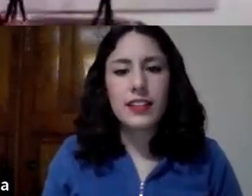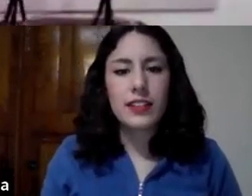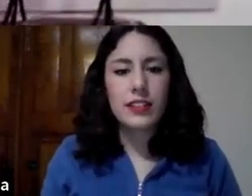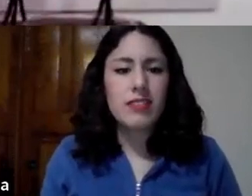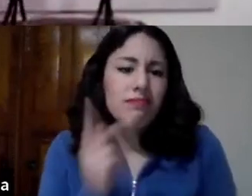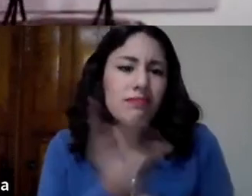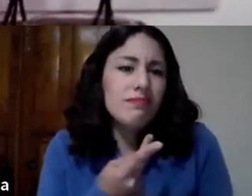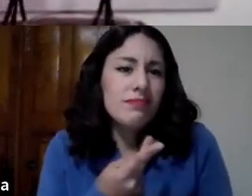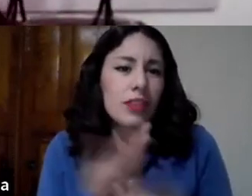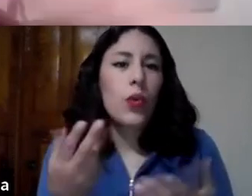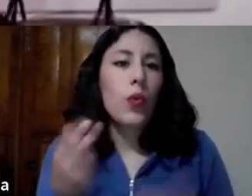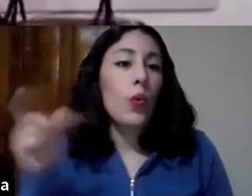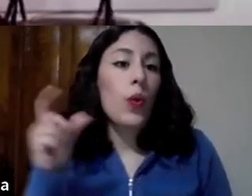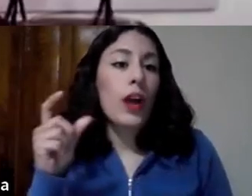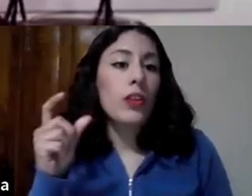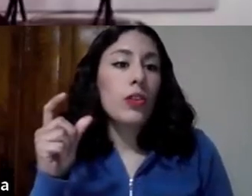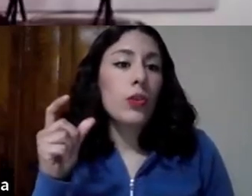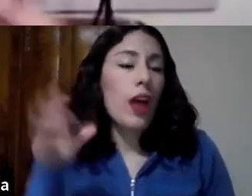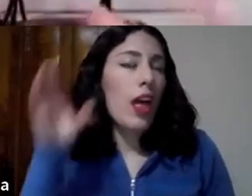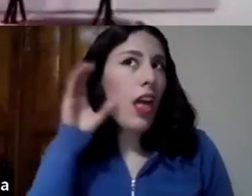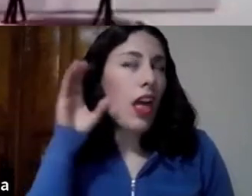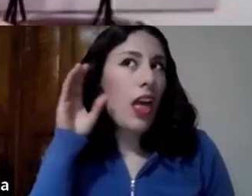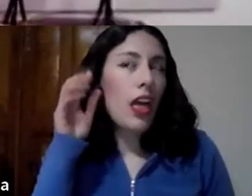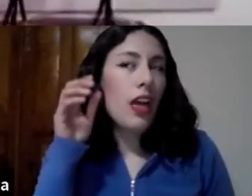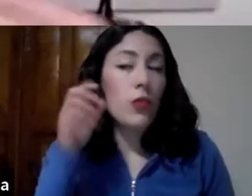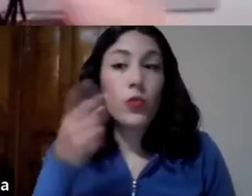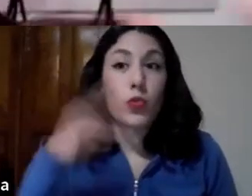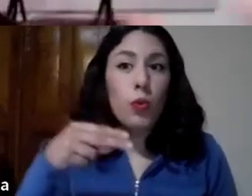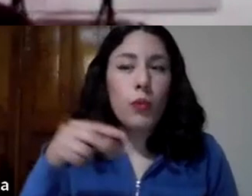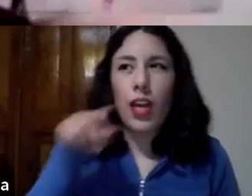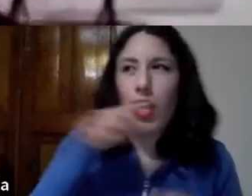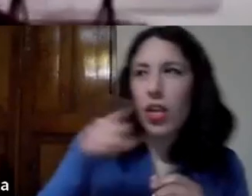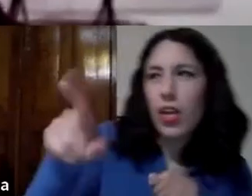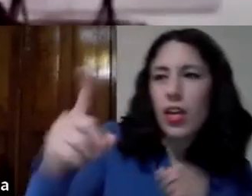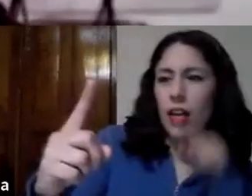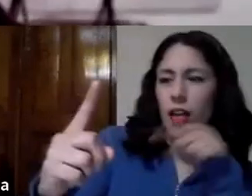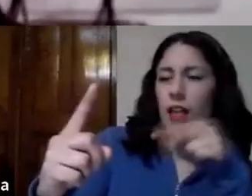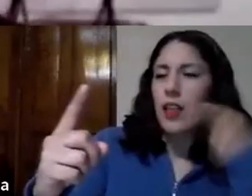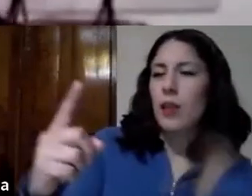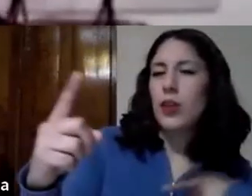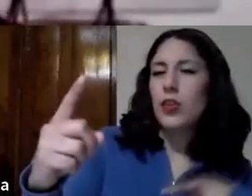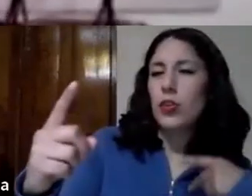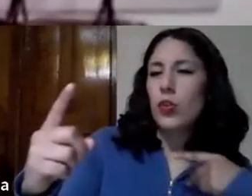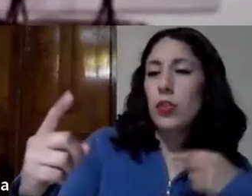escuchar mi nombre de parte de alguien más me doy cuenta cómo me ven me doy cuenta del aprecio